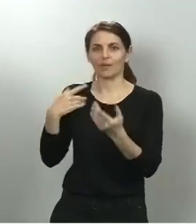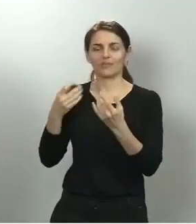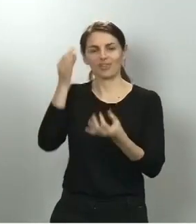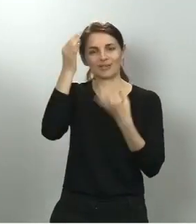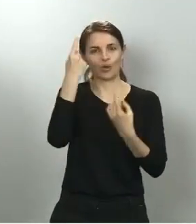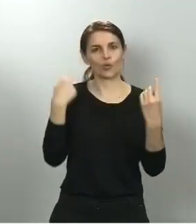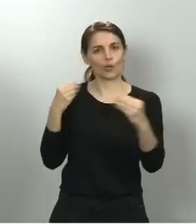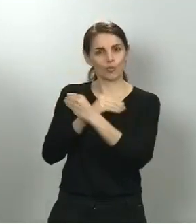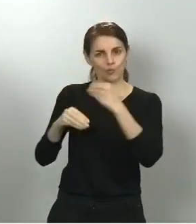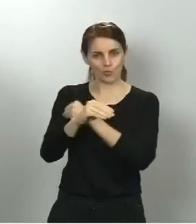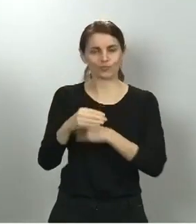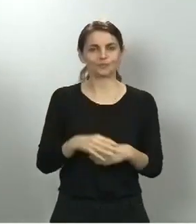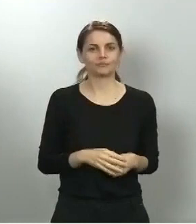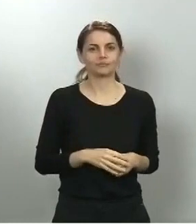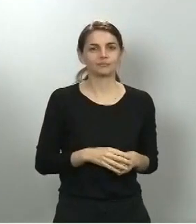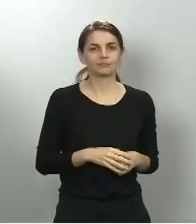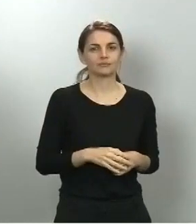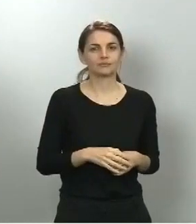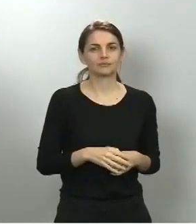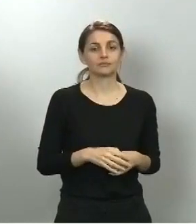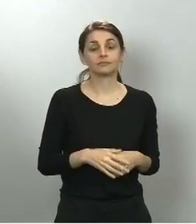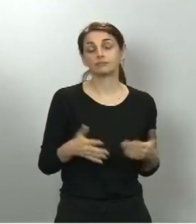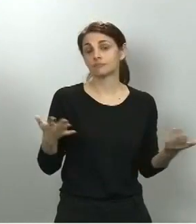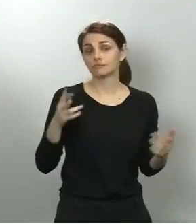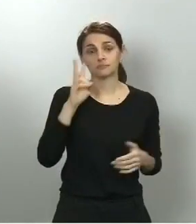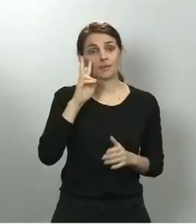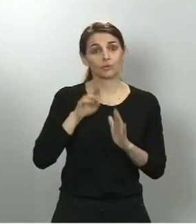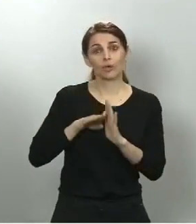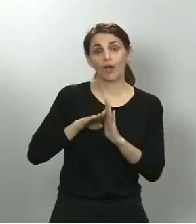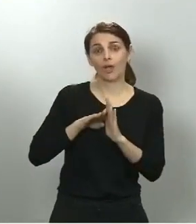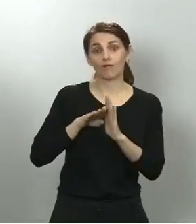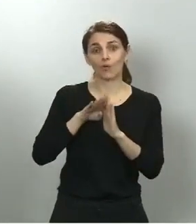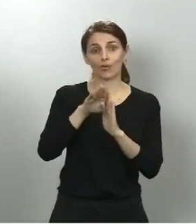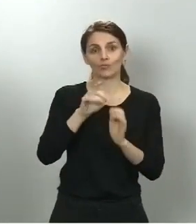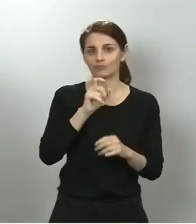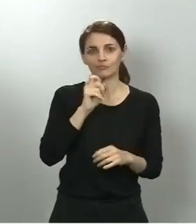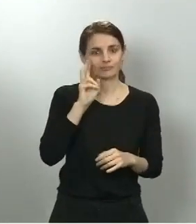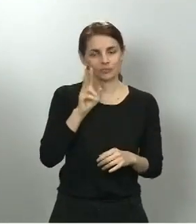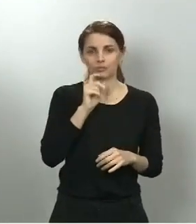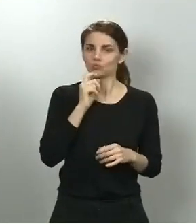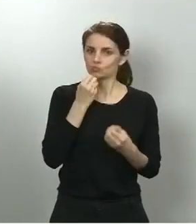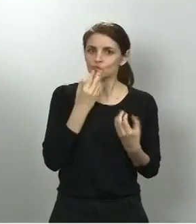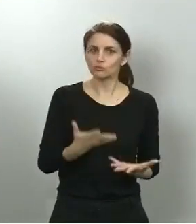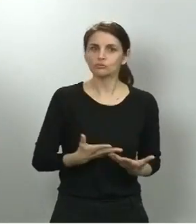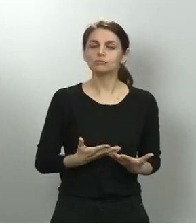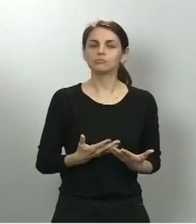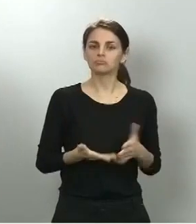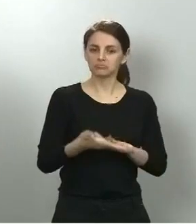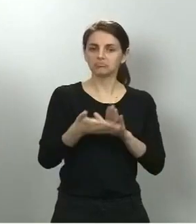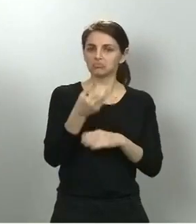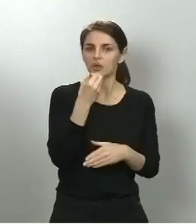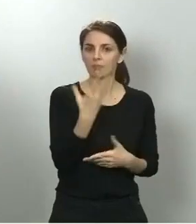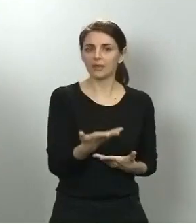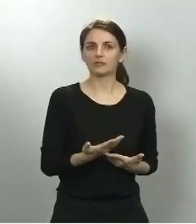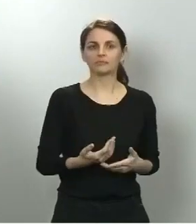estamos observando sigue siendo una evolución muy favorable. Es una evolución que va en la línea de lo que